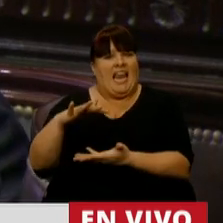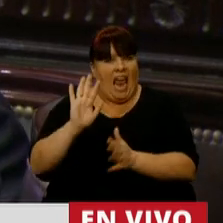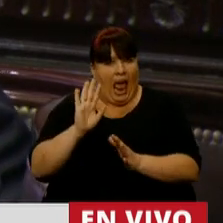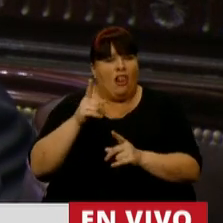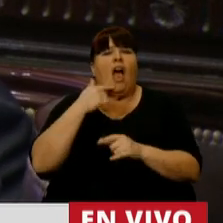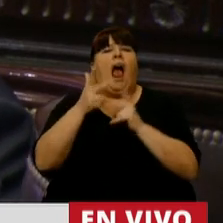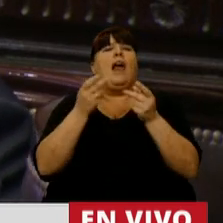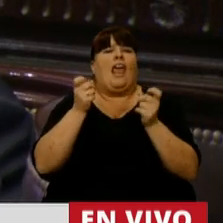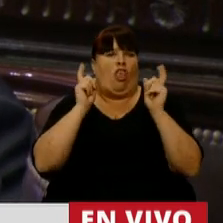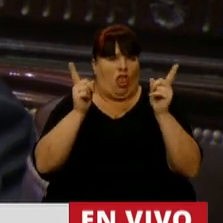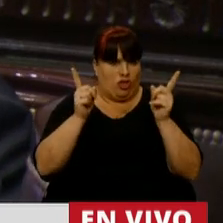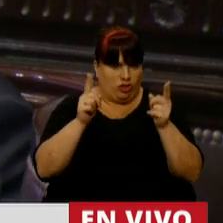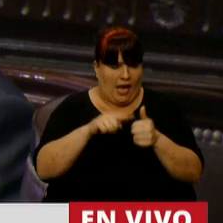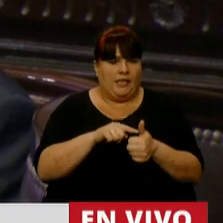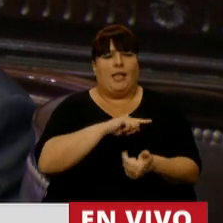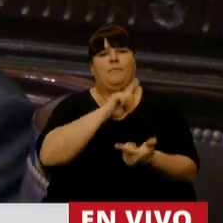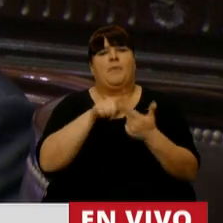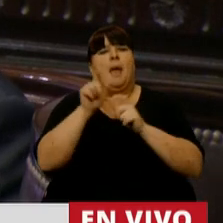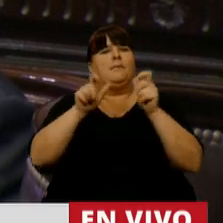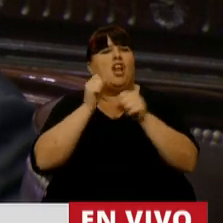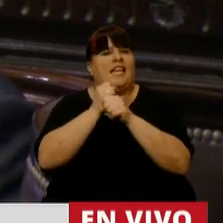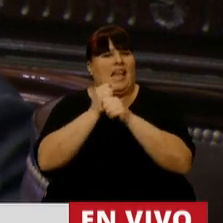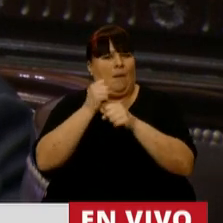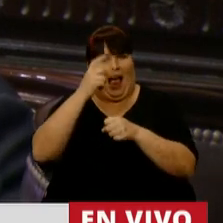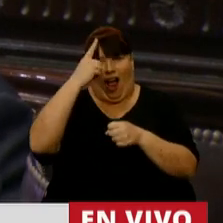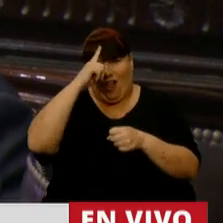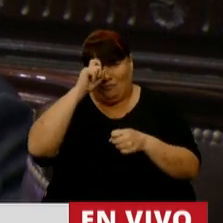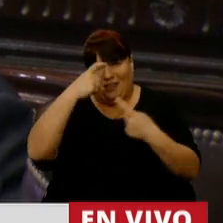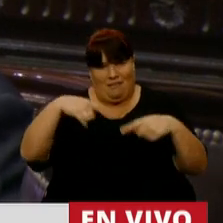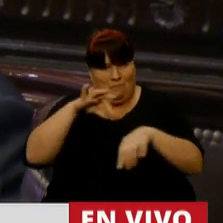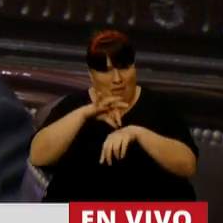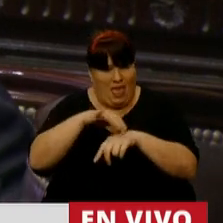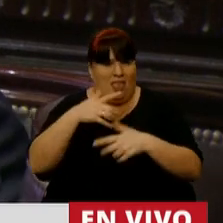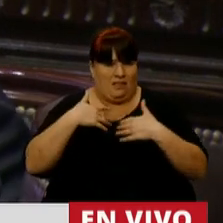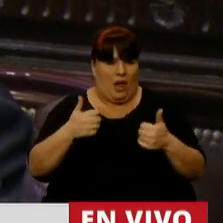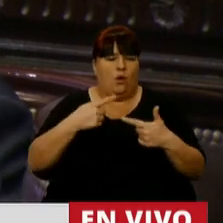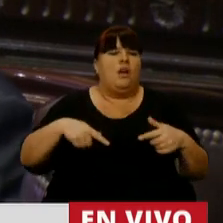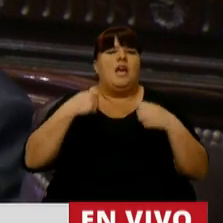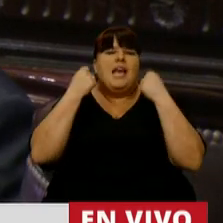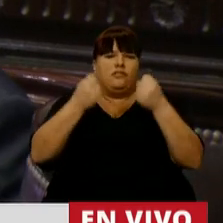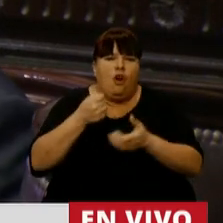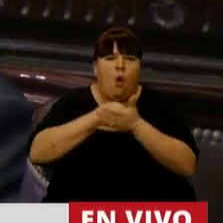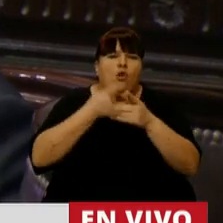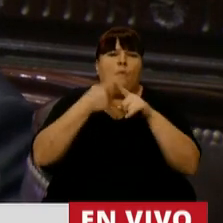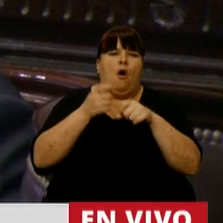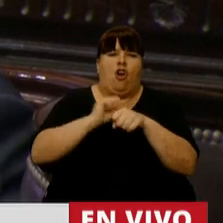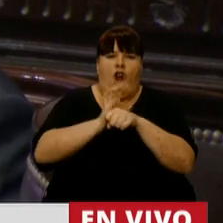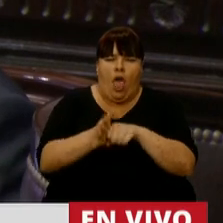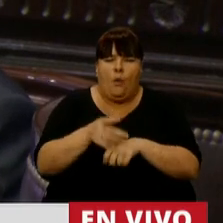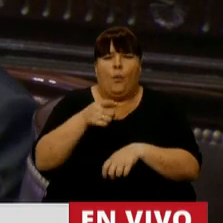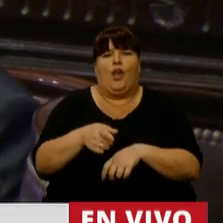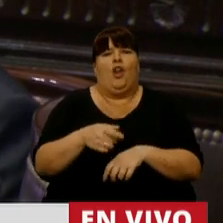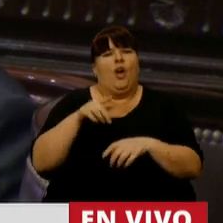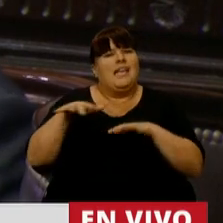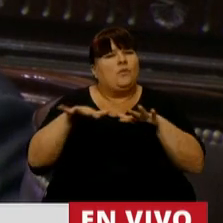hablando de docentes, estoy hablando de trabajadores de la salud que le están poniendo el cuerpo a esta pandemia en condiciones muy